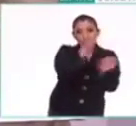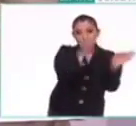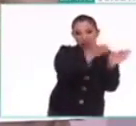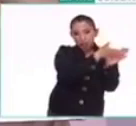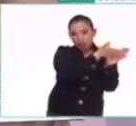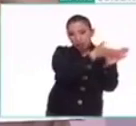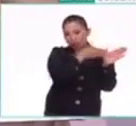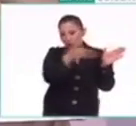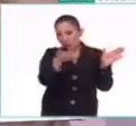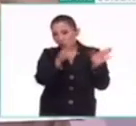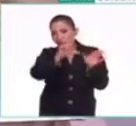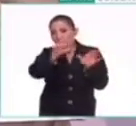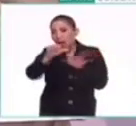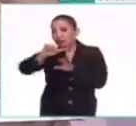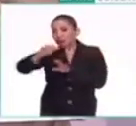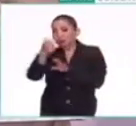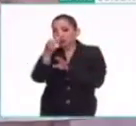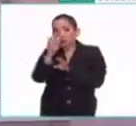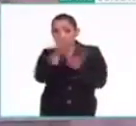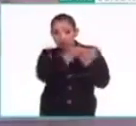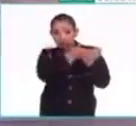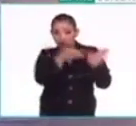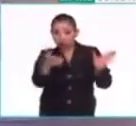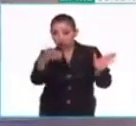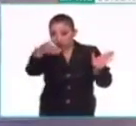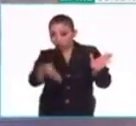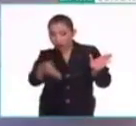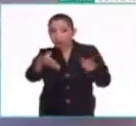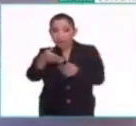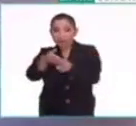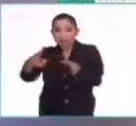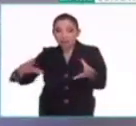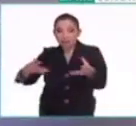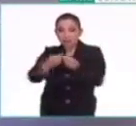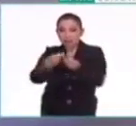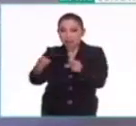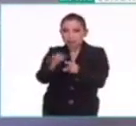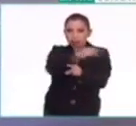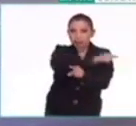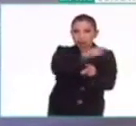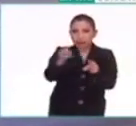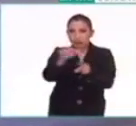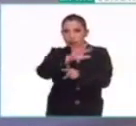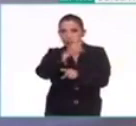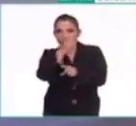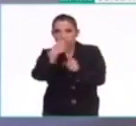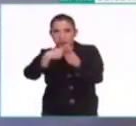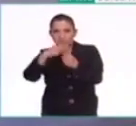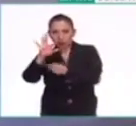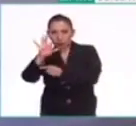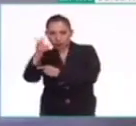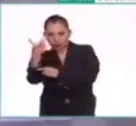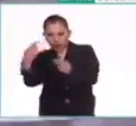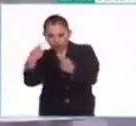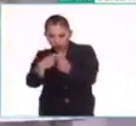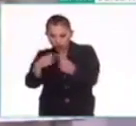al 12 de febrero. Si sumamos ida y vuelta, son 52 más 52,